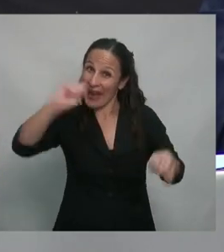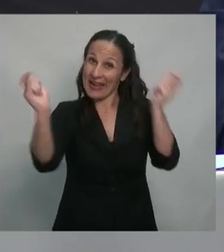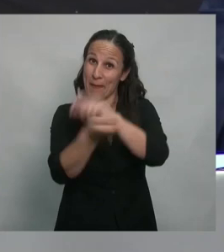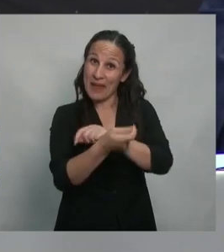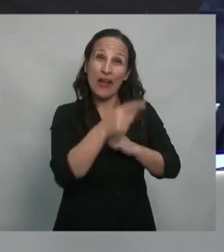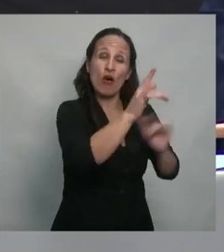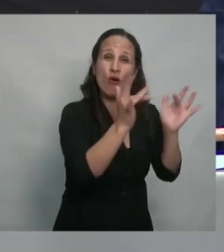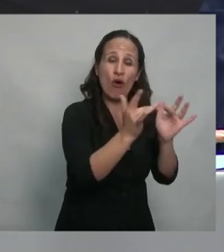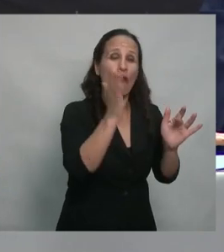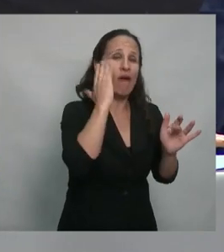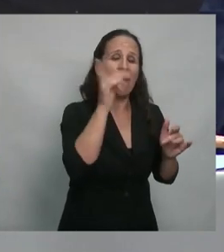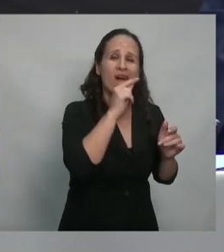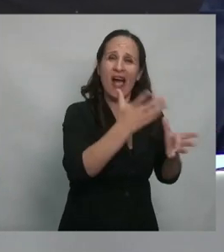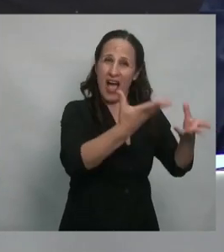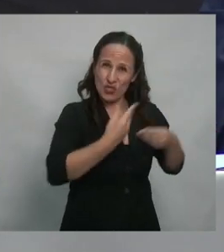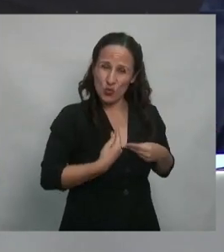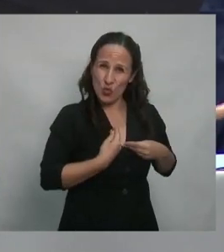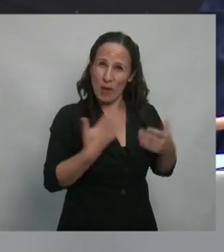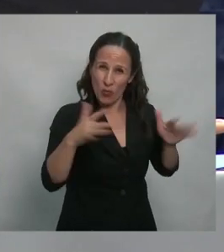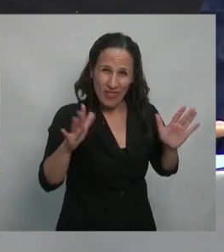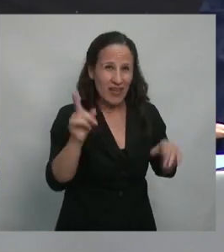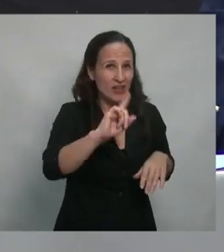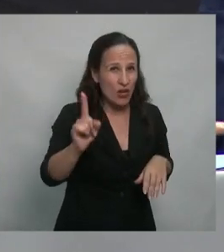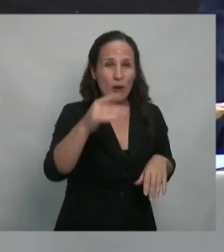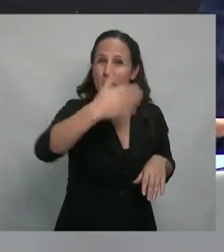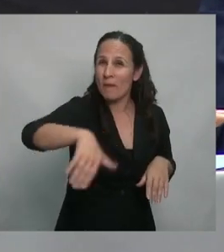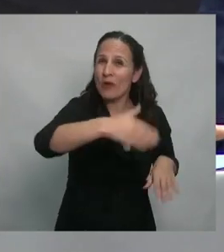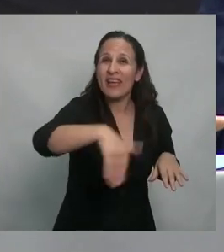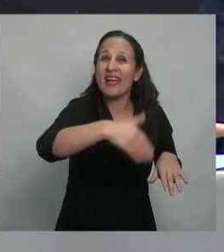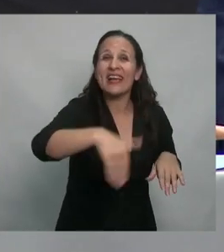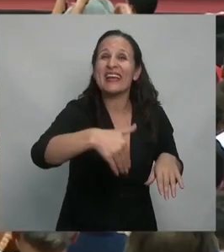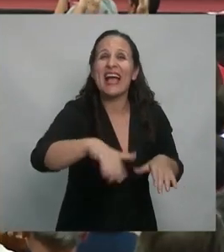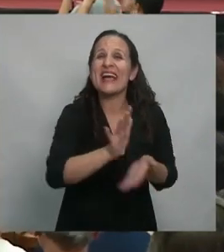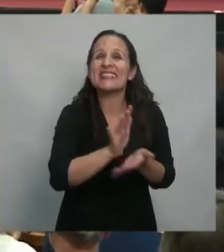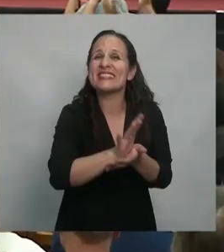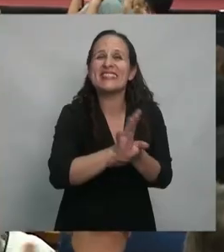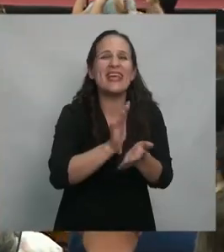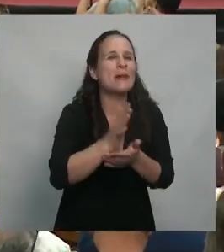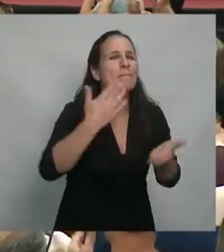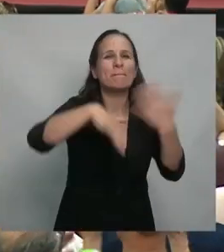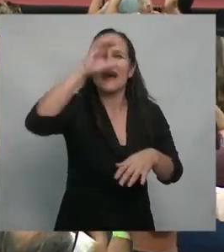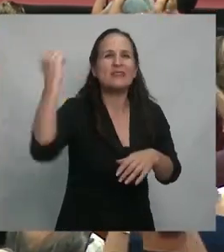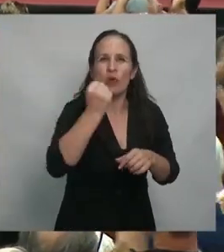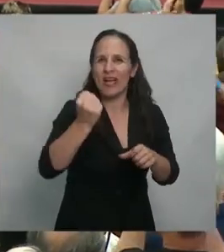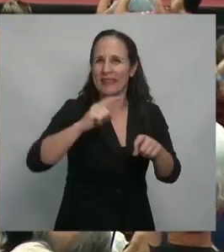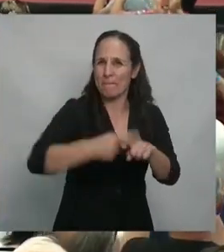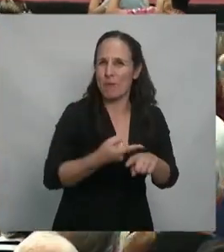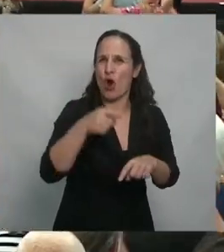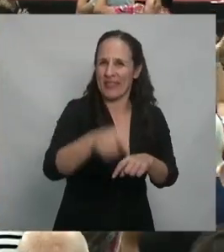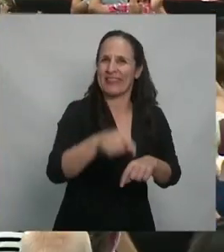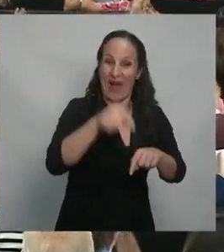porque la calle siempre la calle sigue siendo el escenario de la política y de las grandes